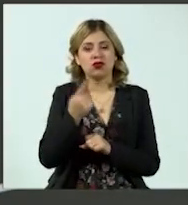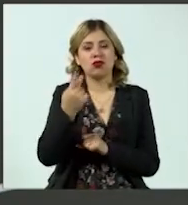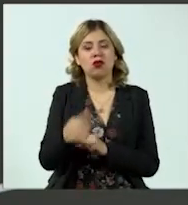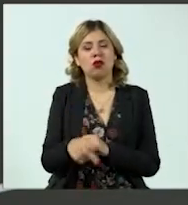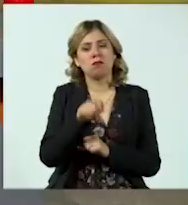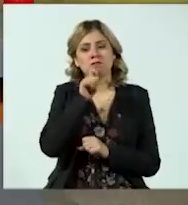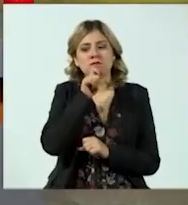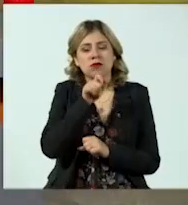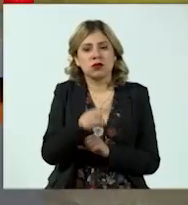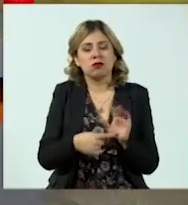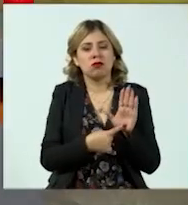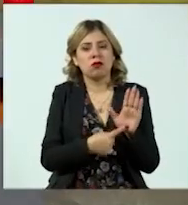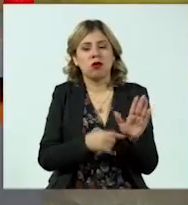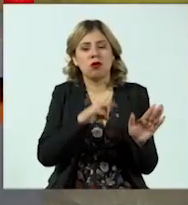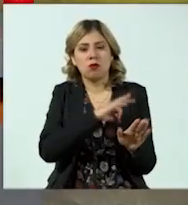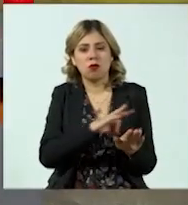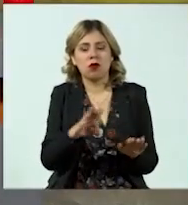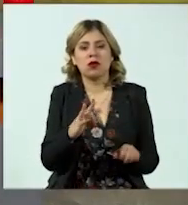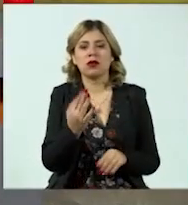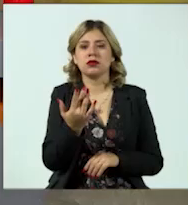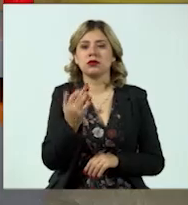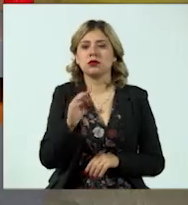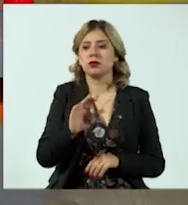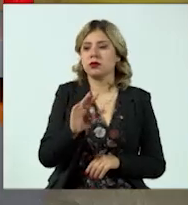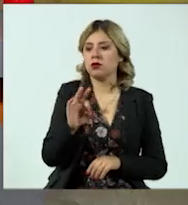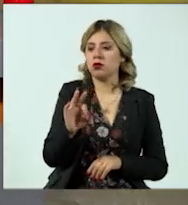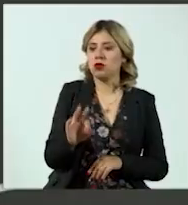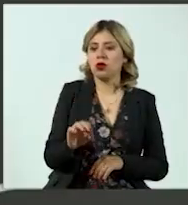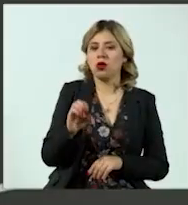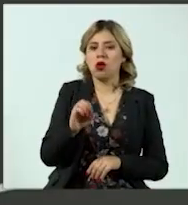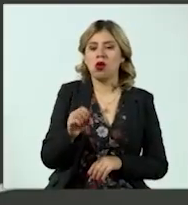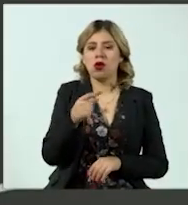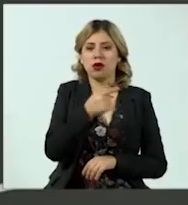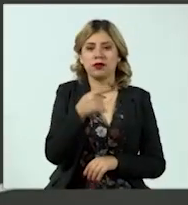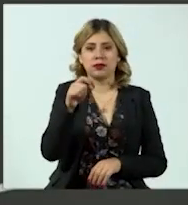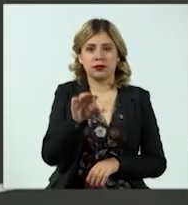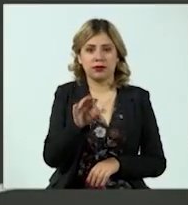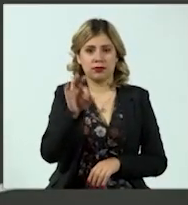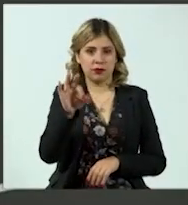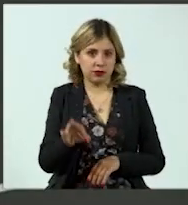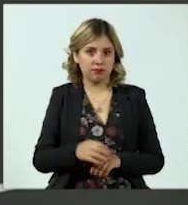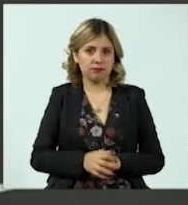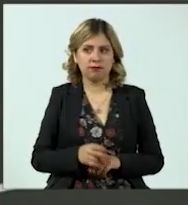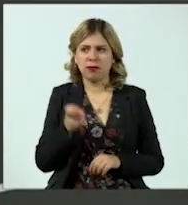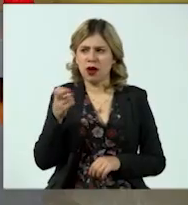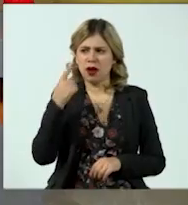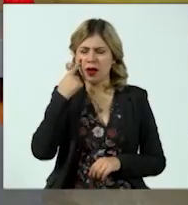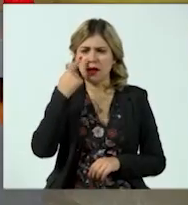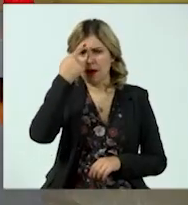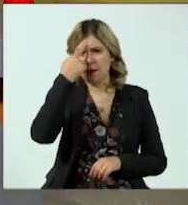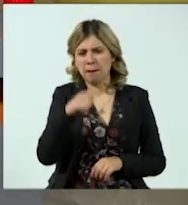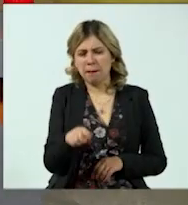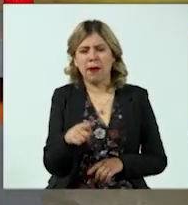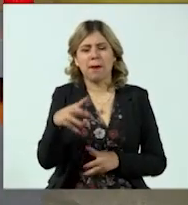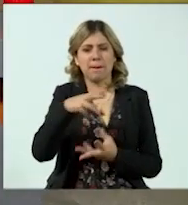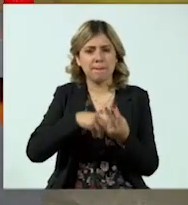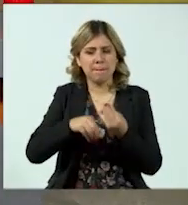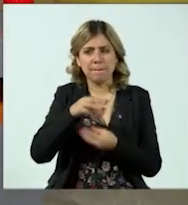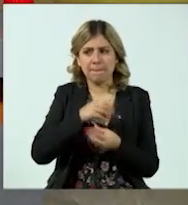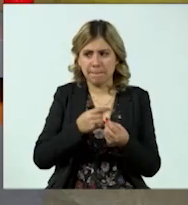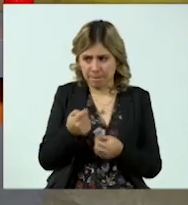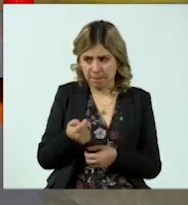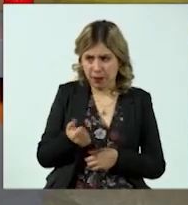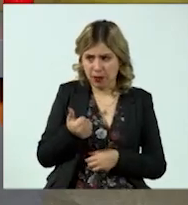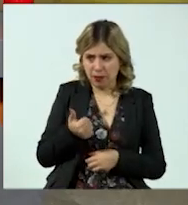que puede ser al 50% o hasta el 100%. Solamente son para primeros ingresos, es